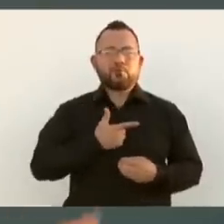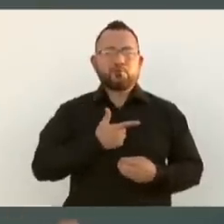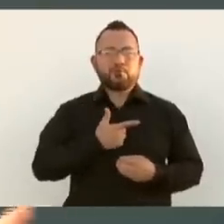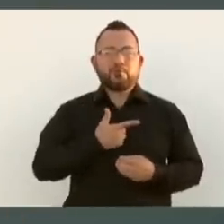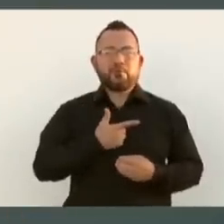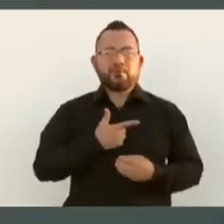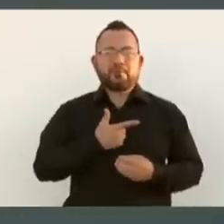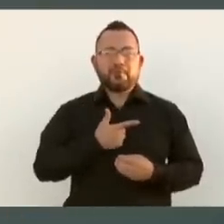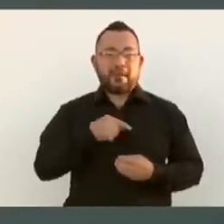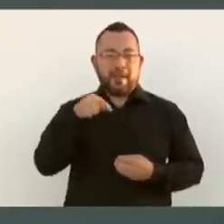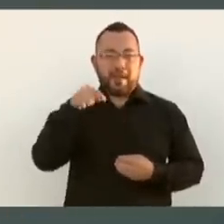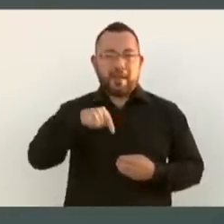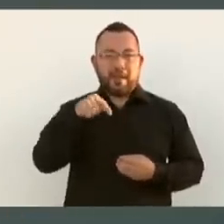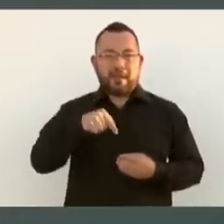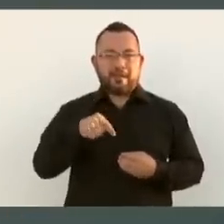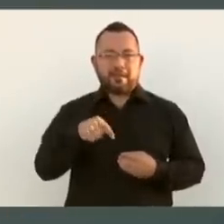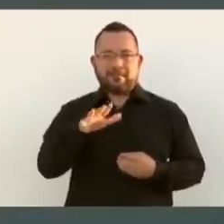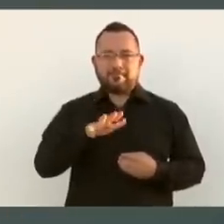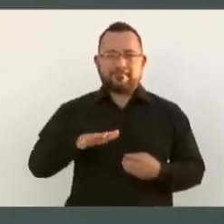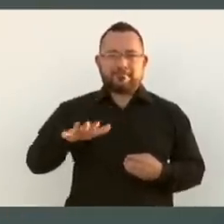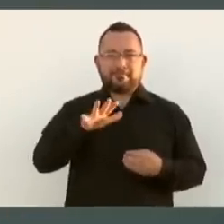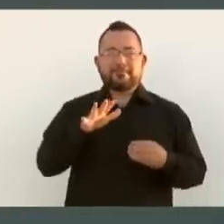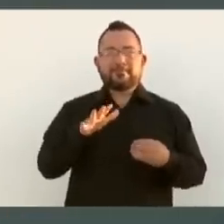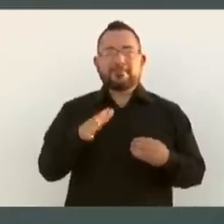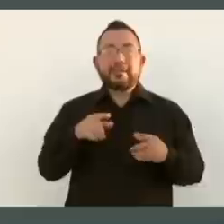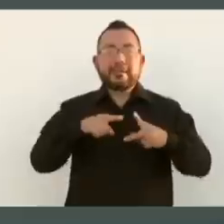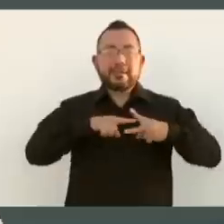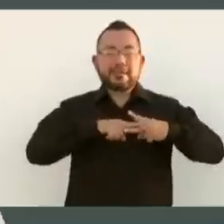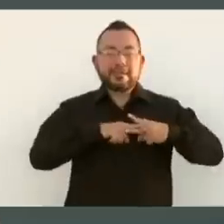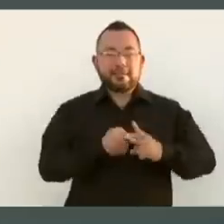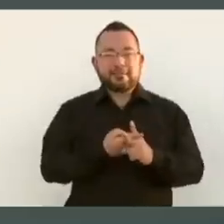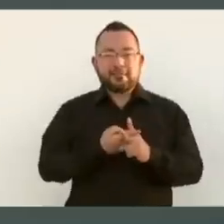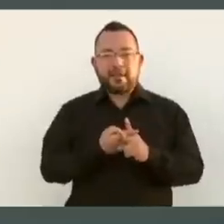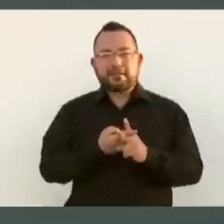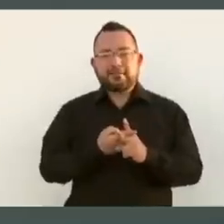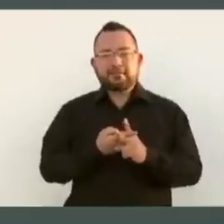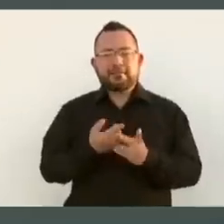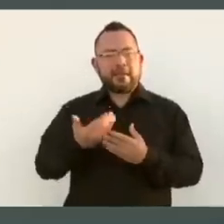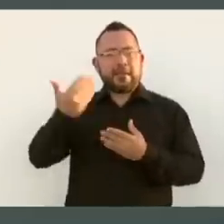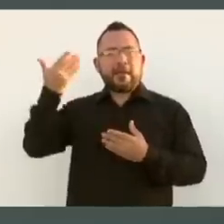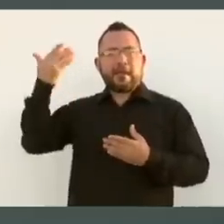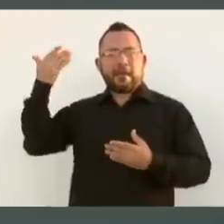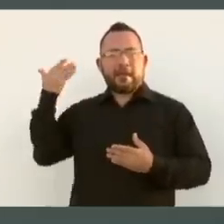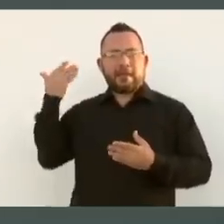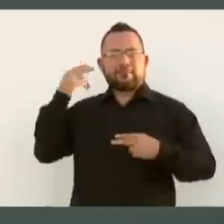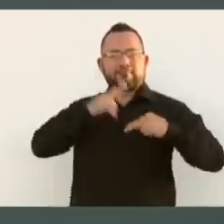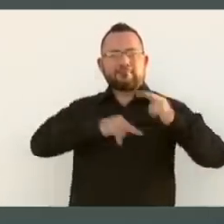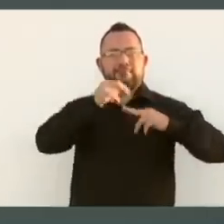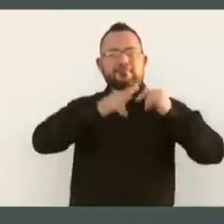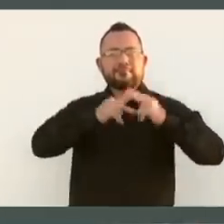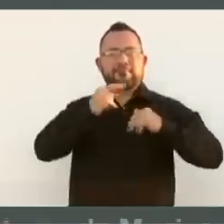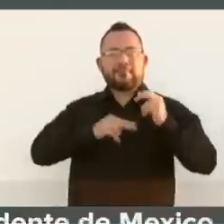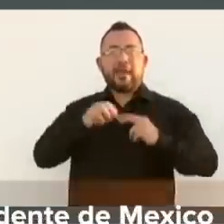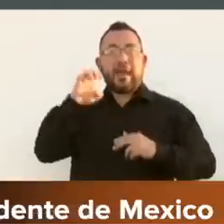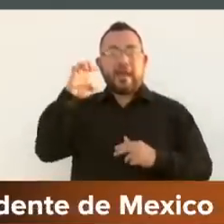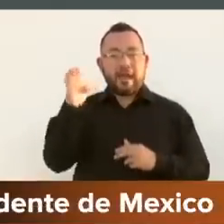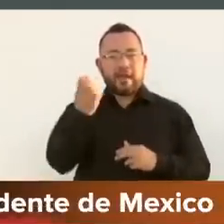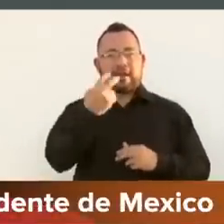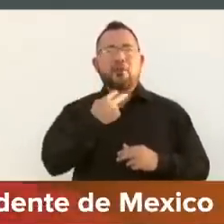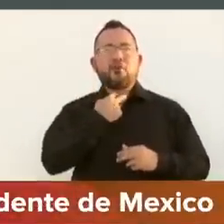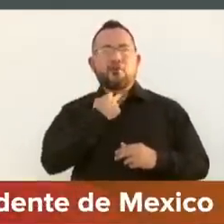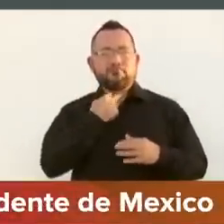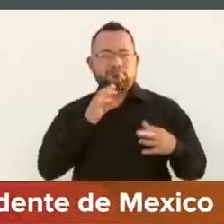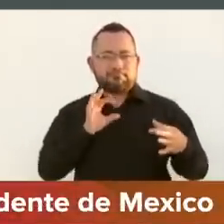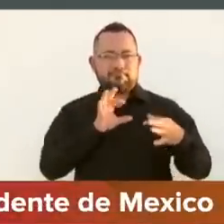iniciando esta obra. Hicimos el compromiso en enero de que se iba a